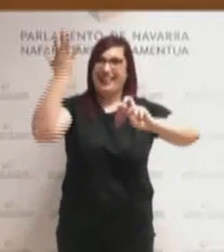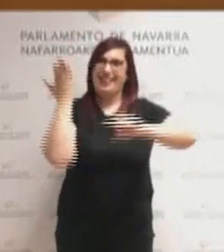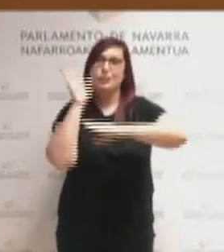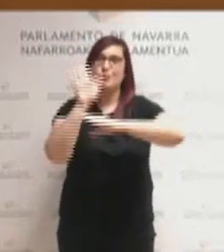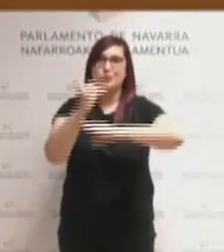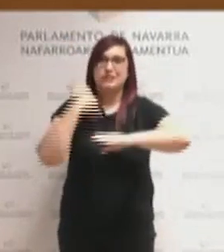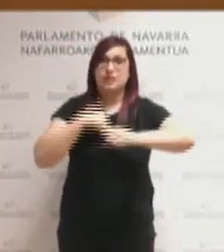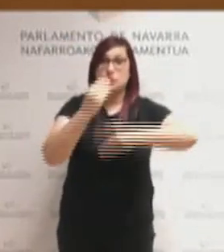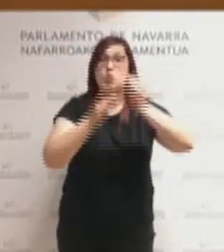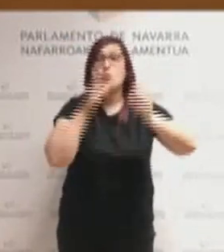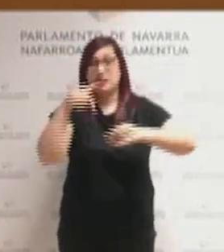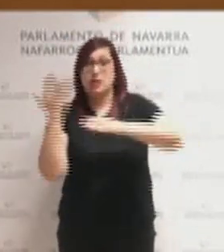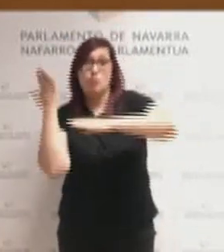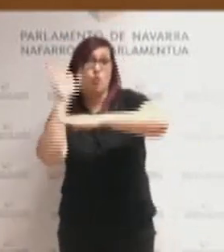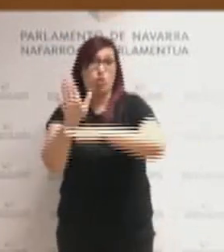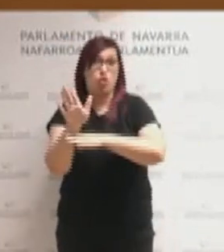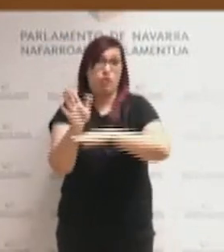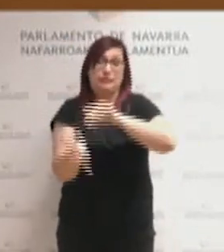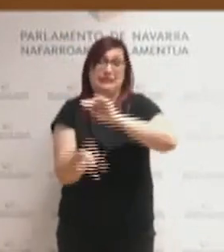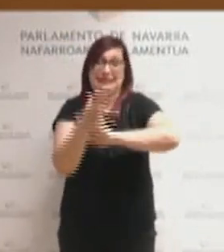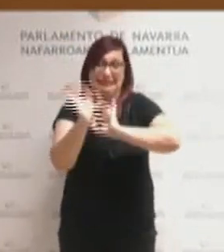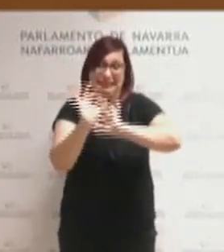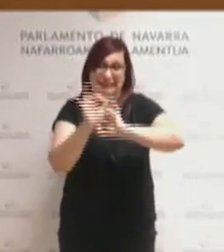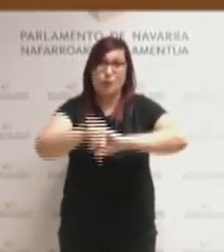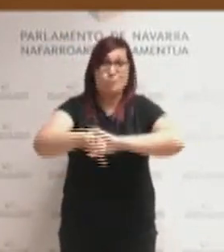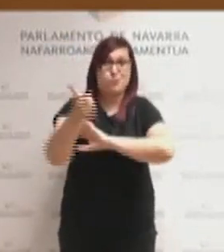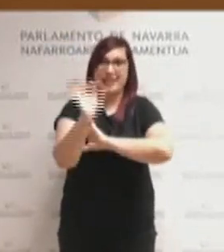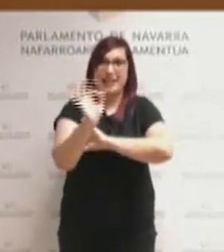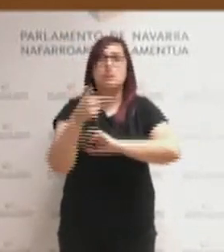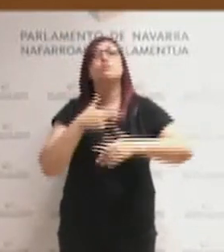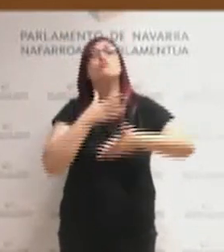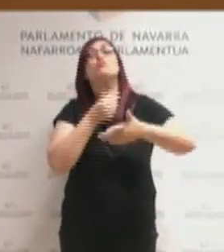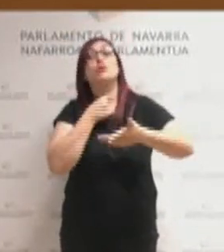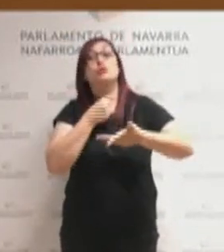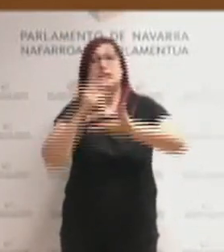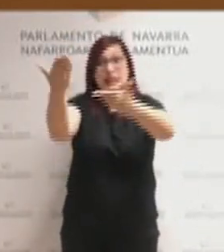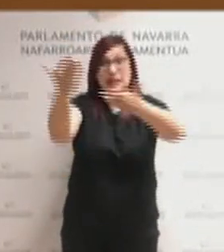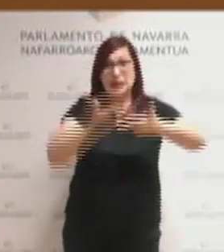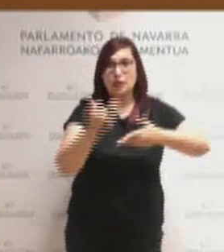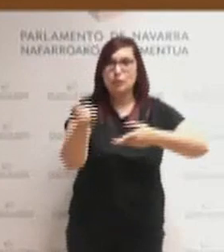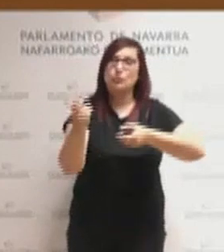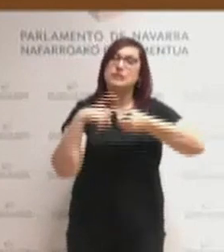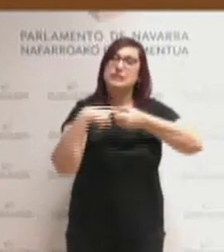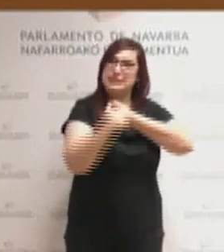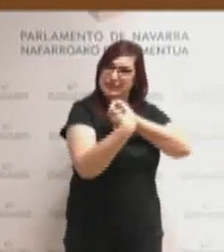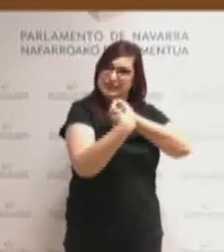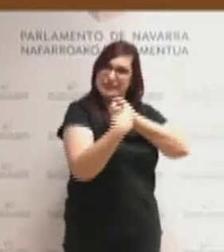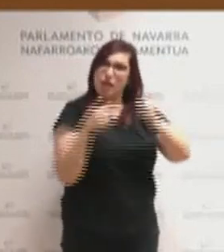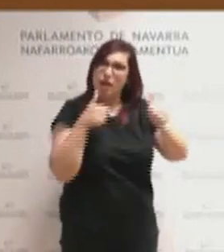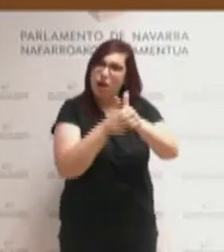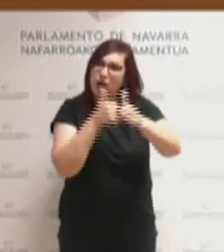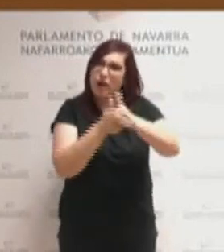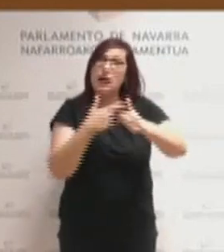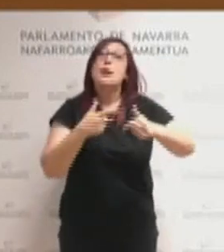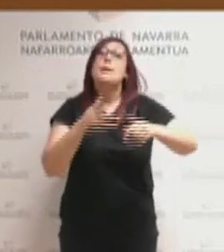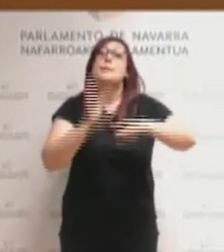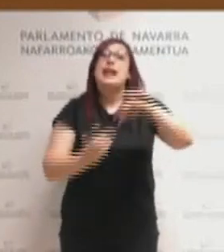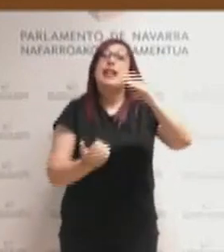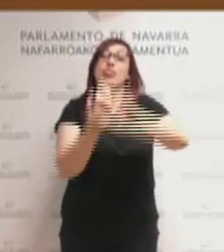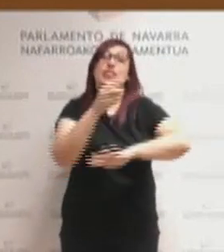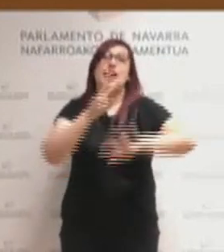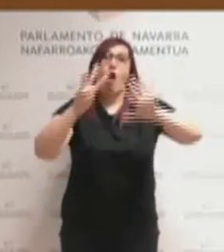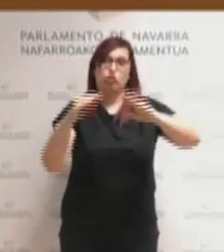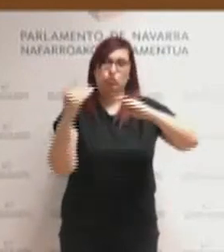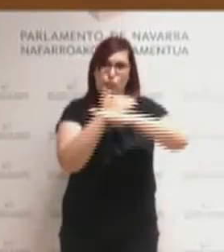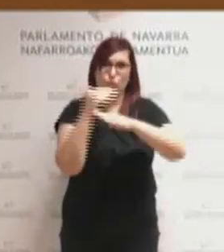ya que esta moción no va a salir, pues me gustaría invitarles a todos y todas ustedes a que secundaran. Y es que para el día 8 de